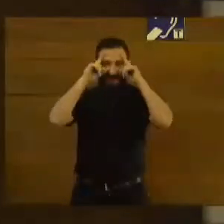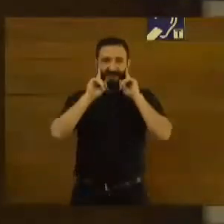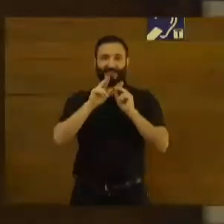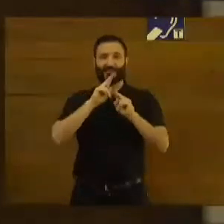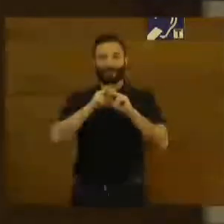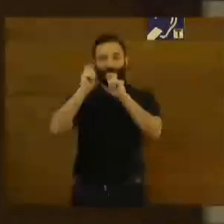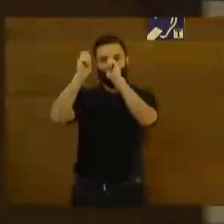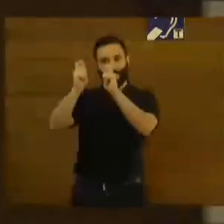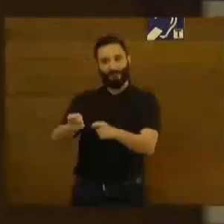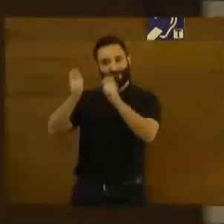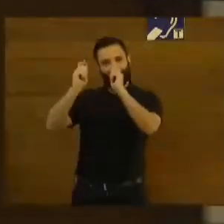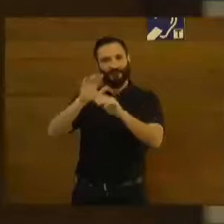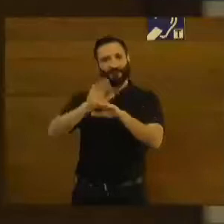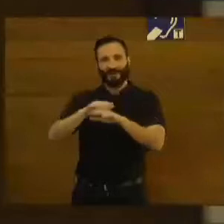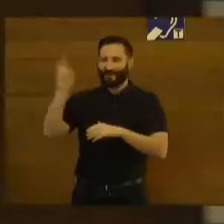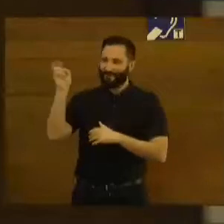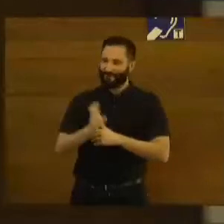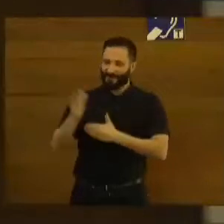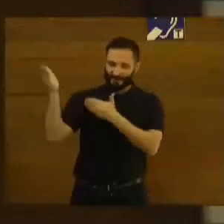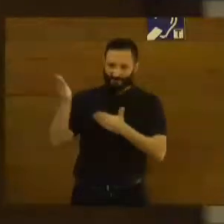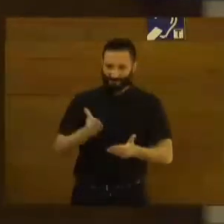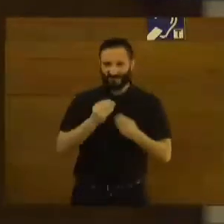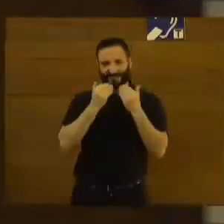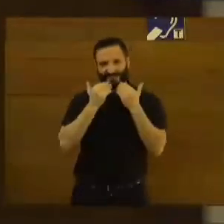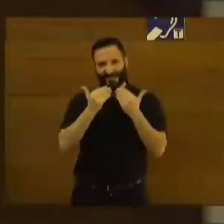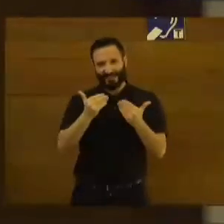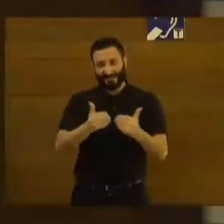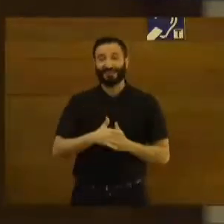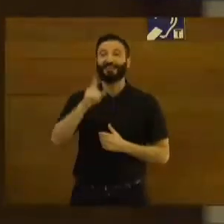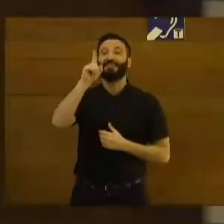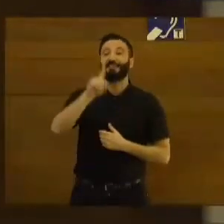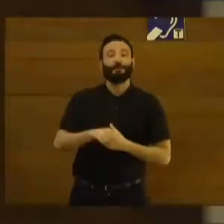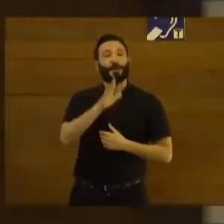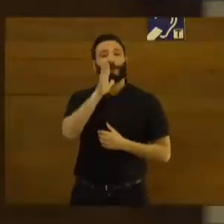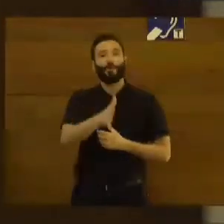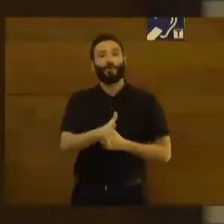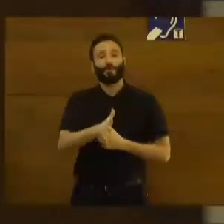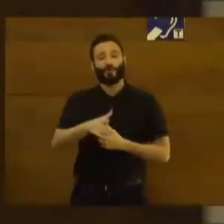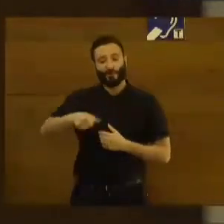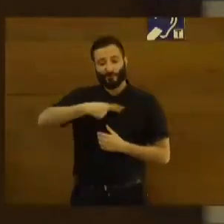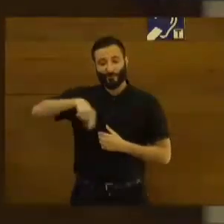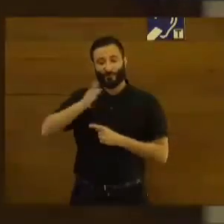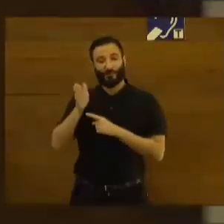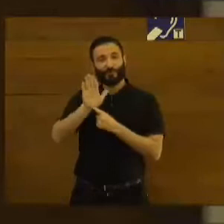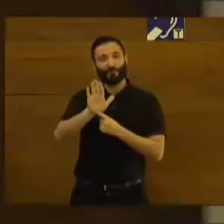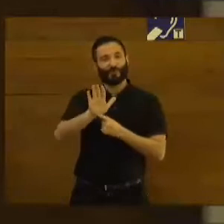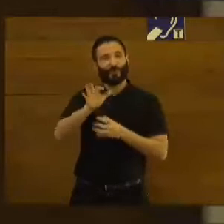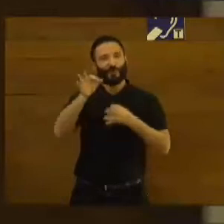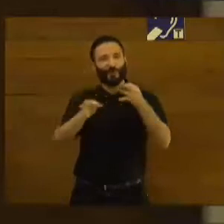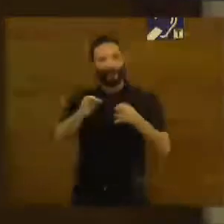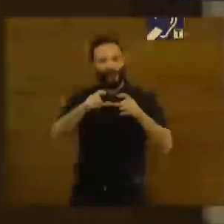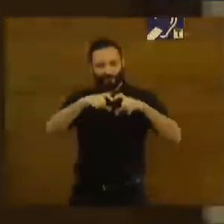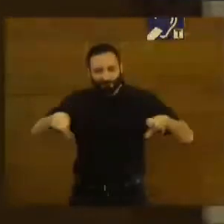hacer acto de presencia aquí y por representar a este jurado que tan